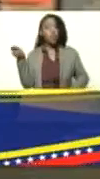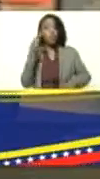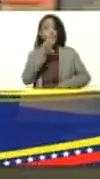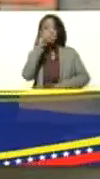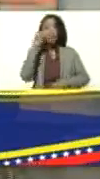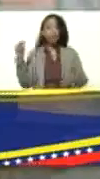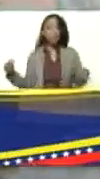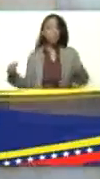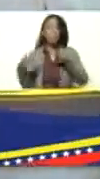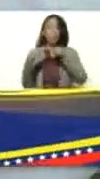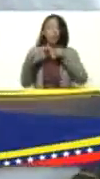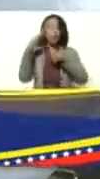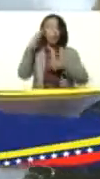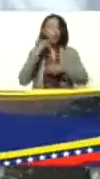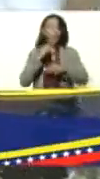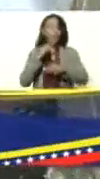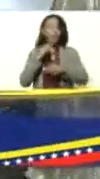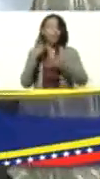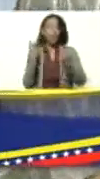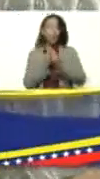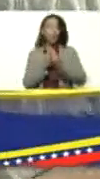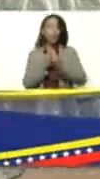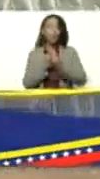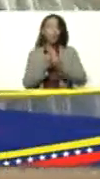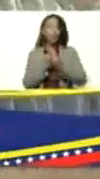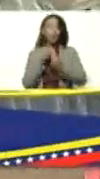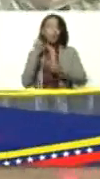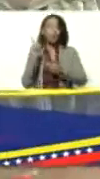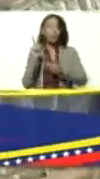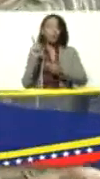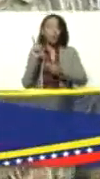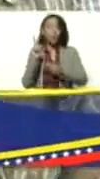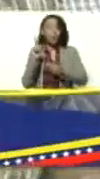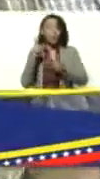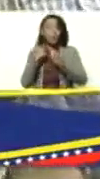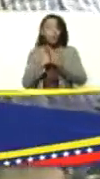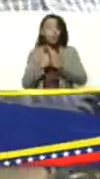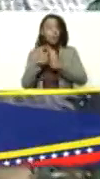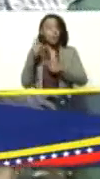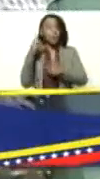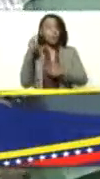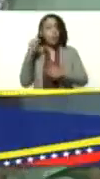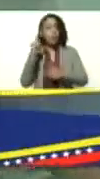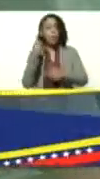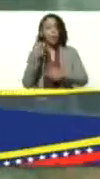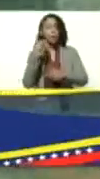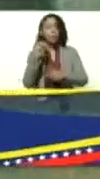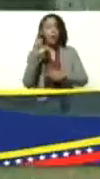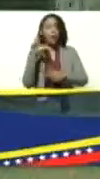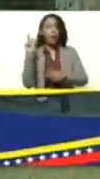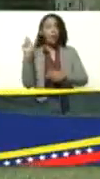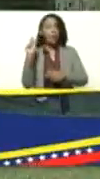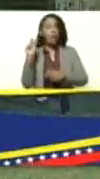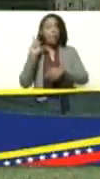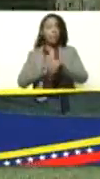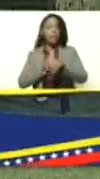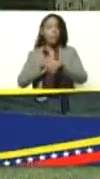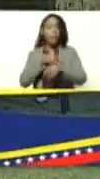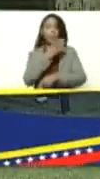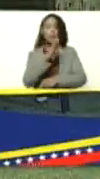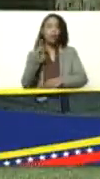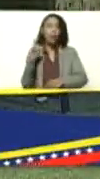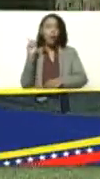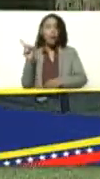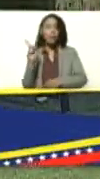Bolívar Simón y Manuela estamos en la era bicentenaria y esta